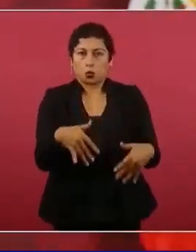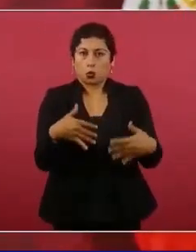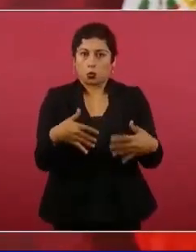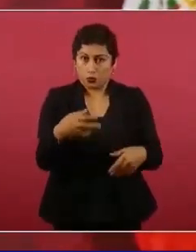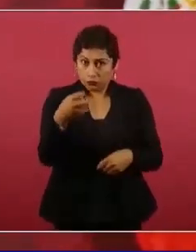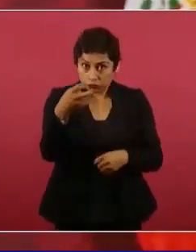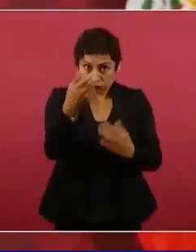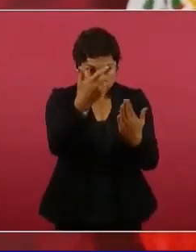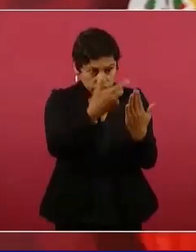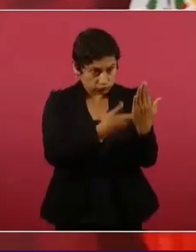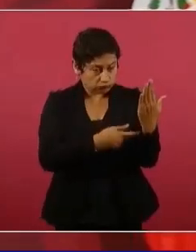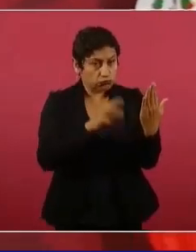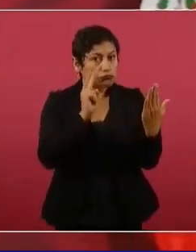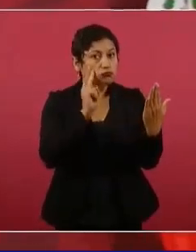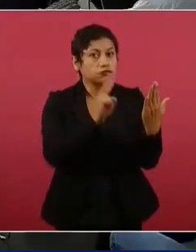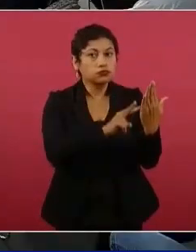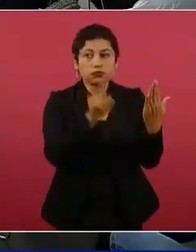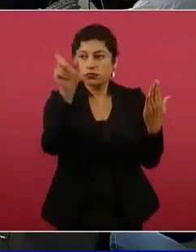no,